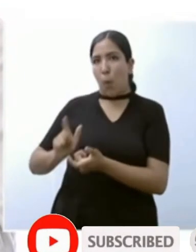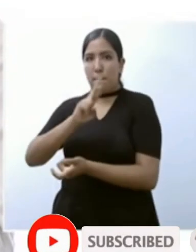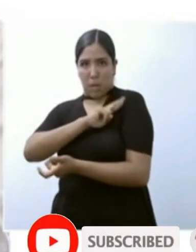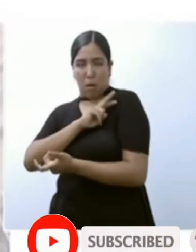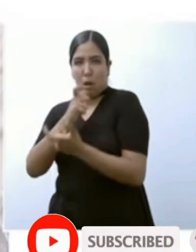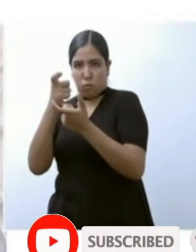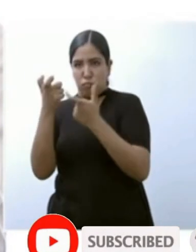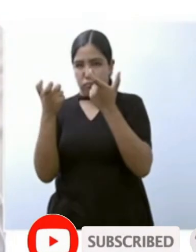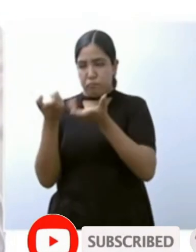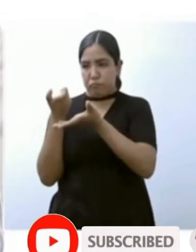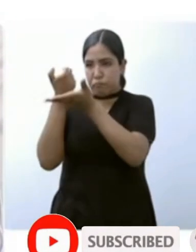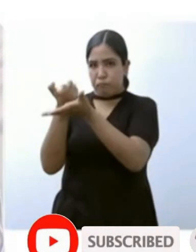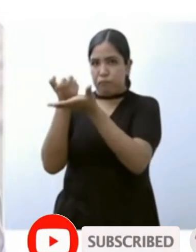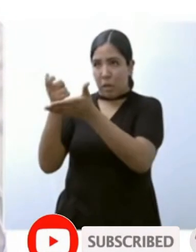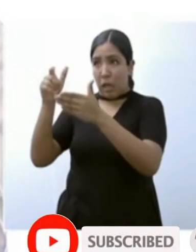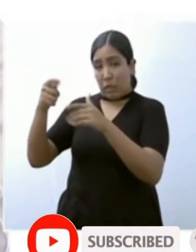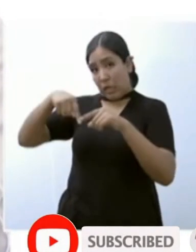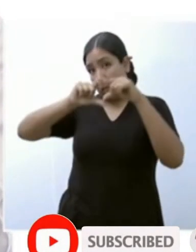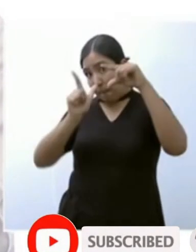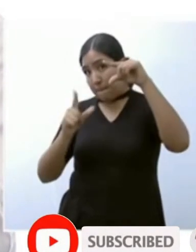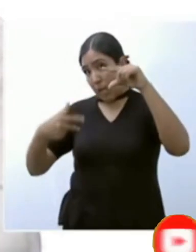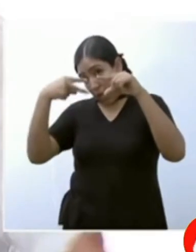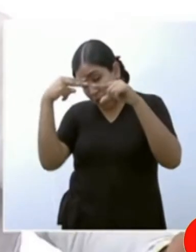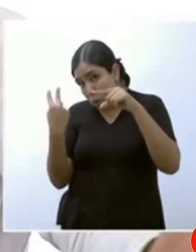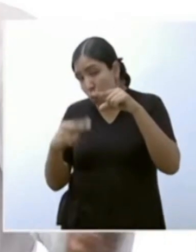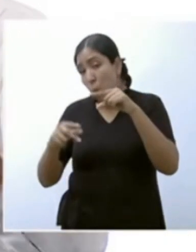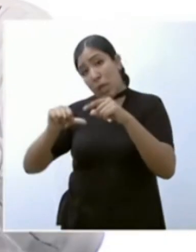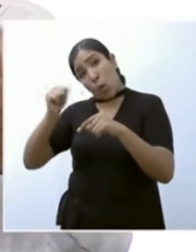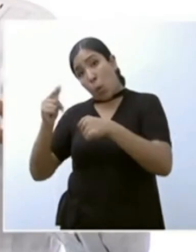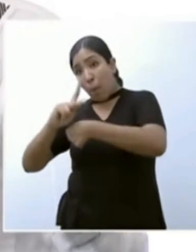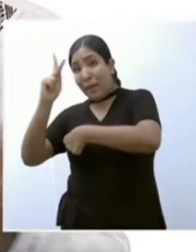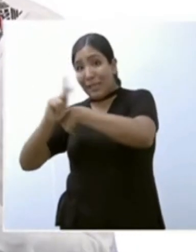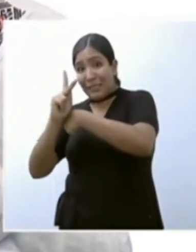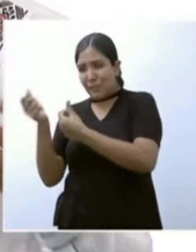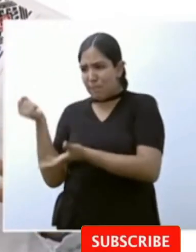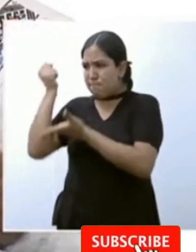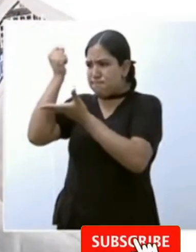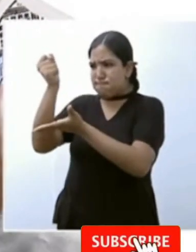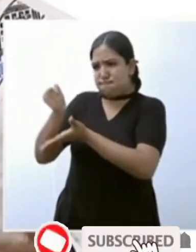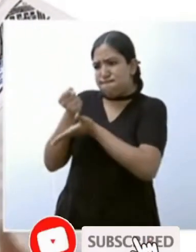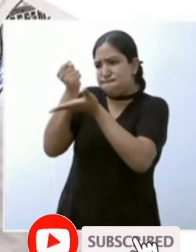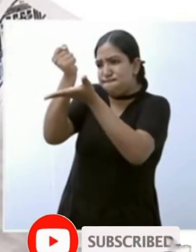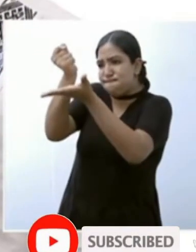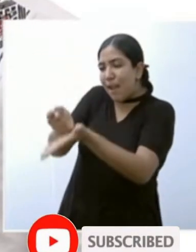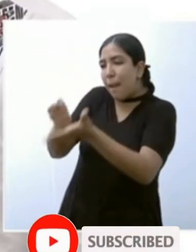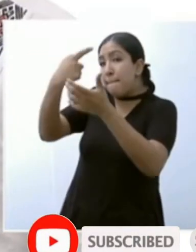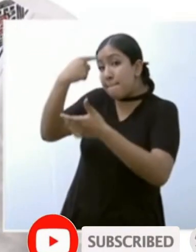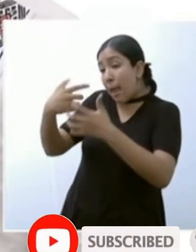nacional extranjera estamos trabajando juntos